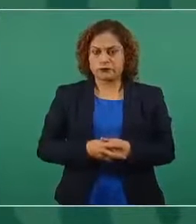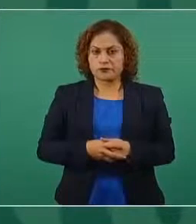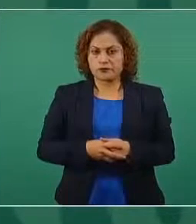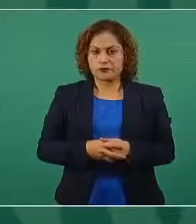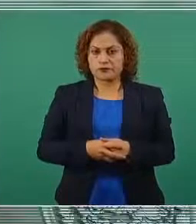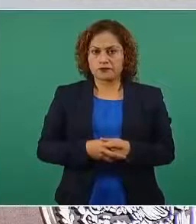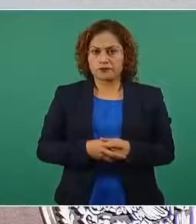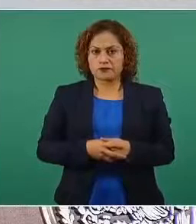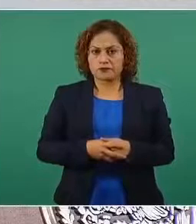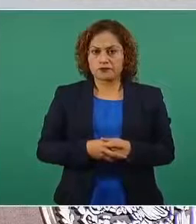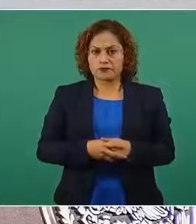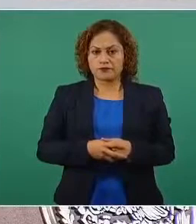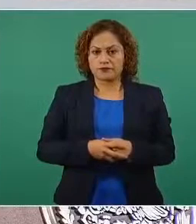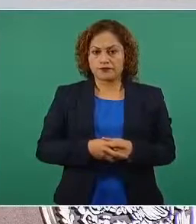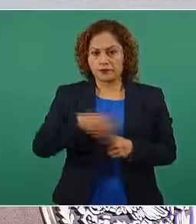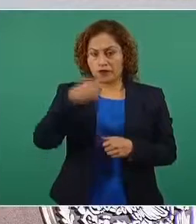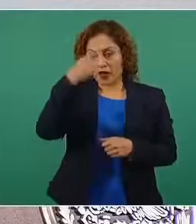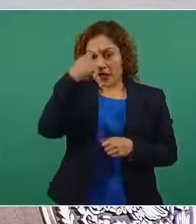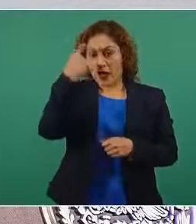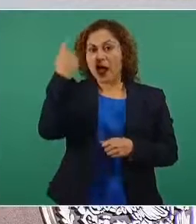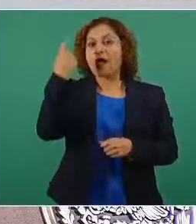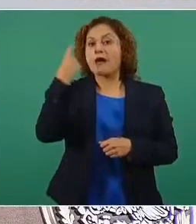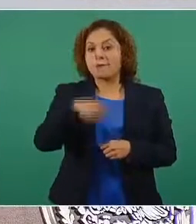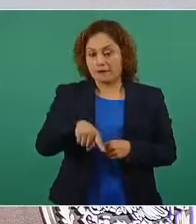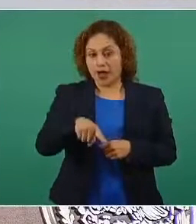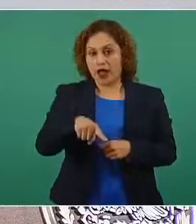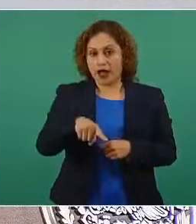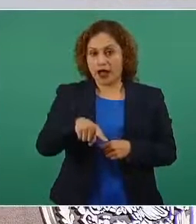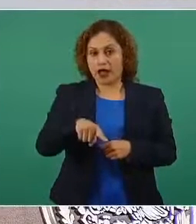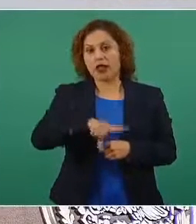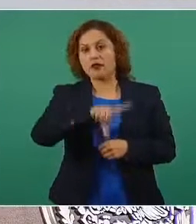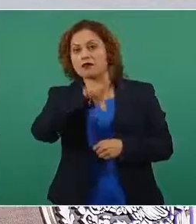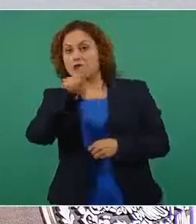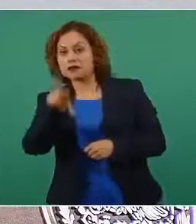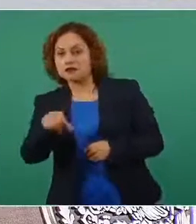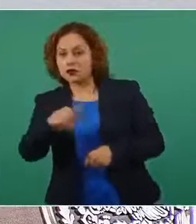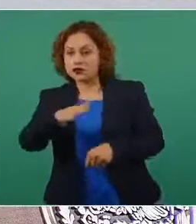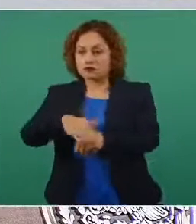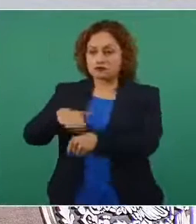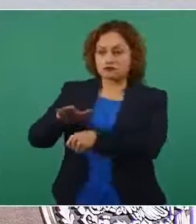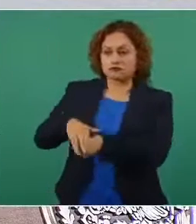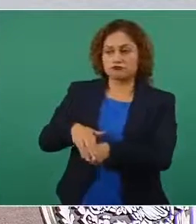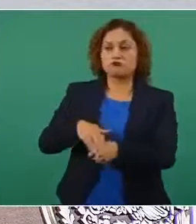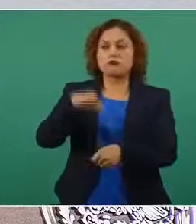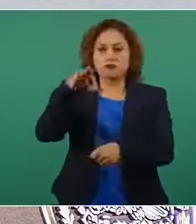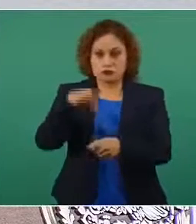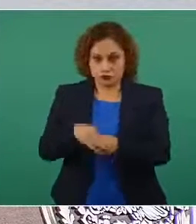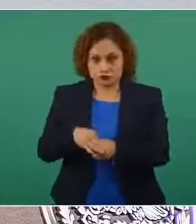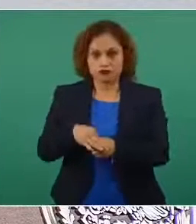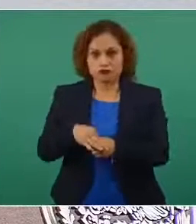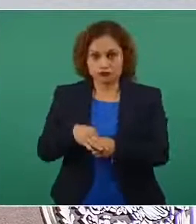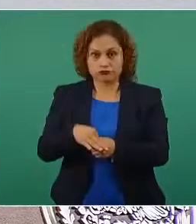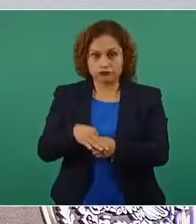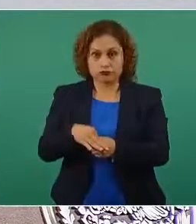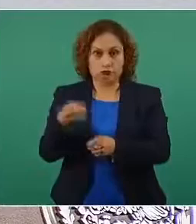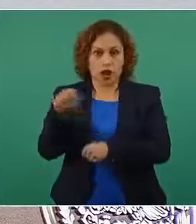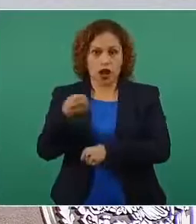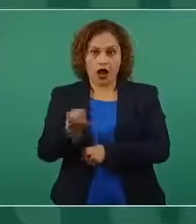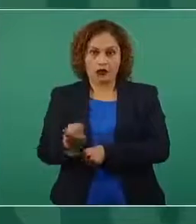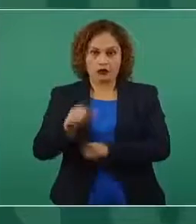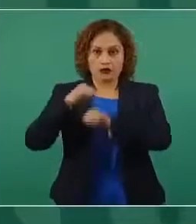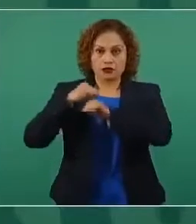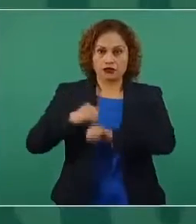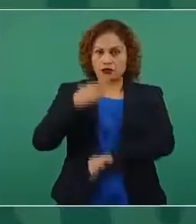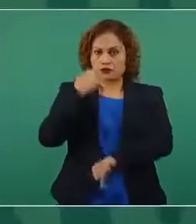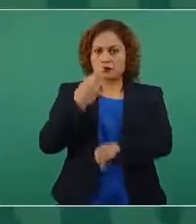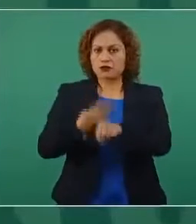para que se convoque a elecciones es una facultad exclusiva del Senado